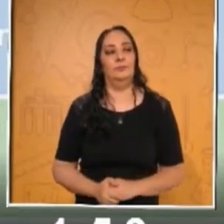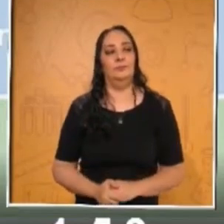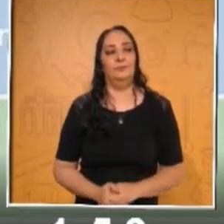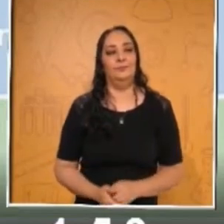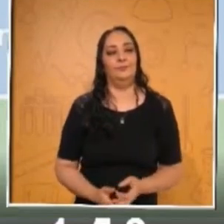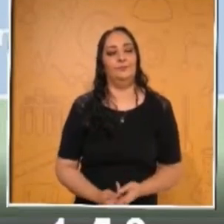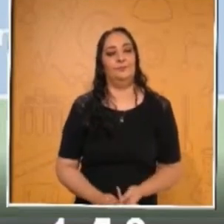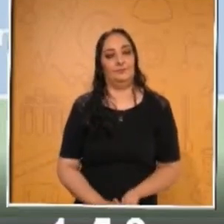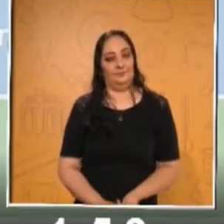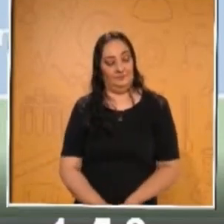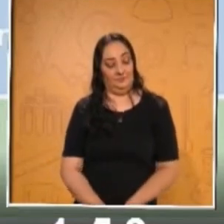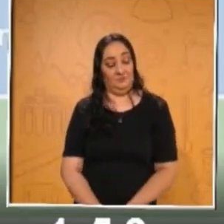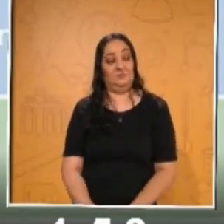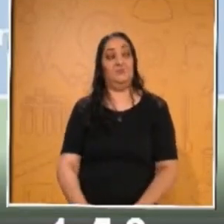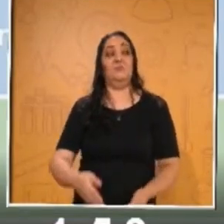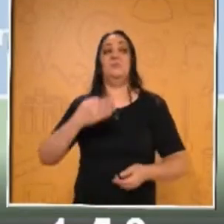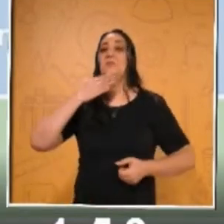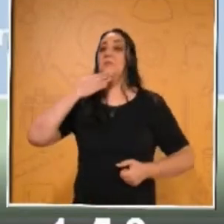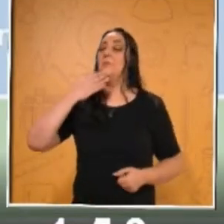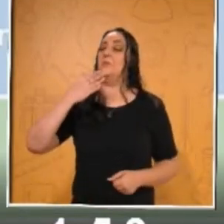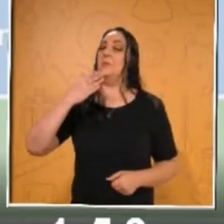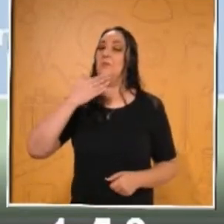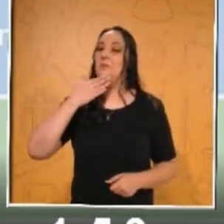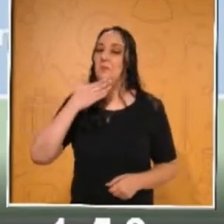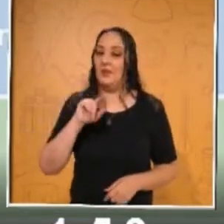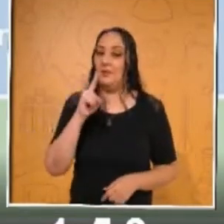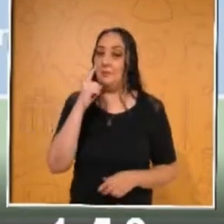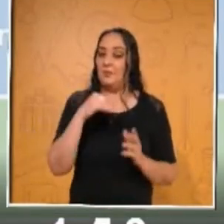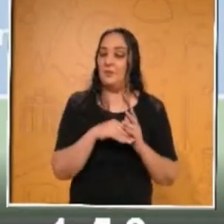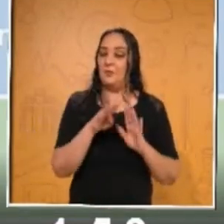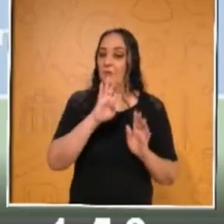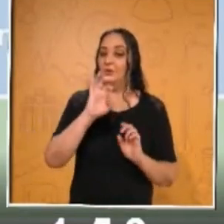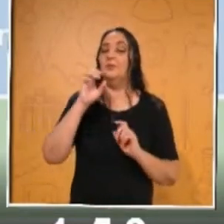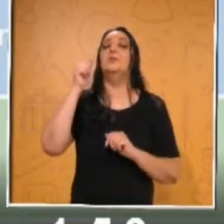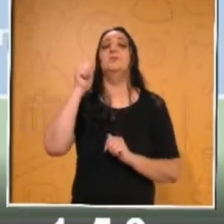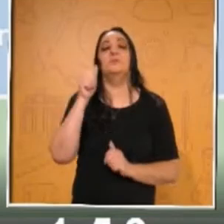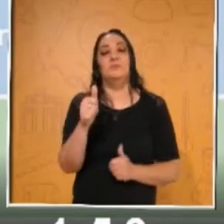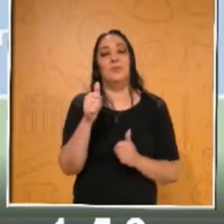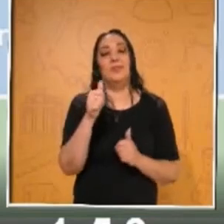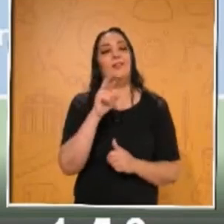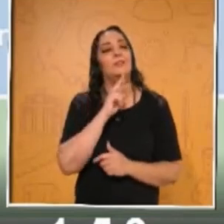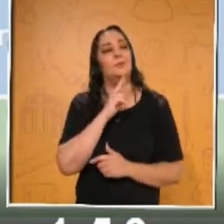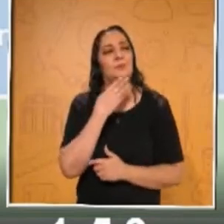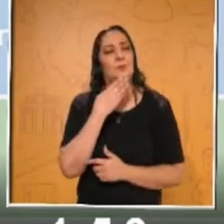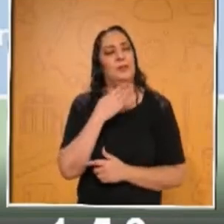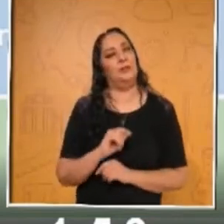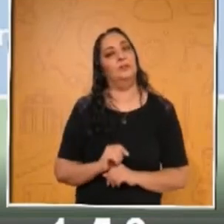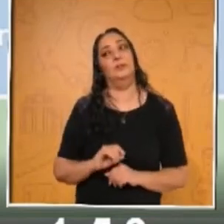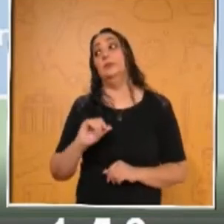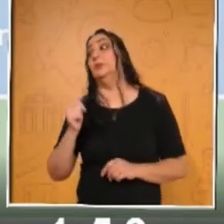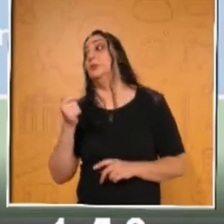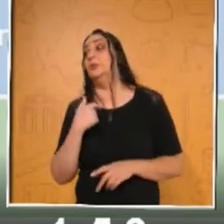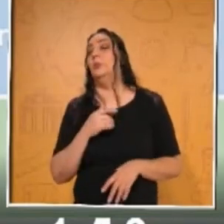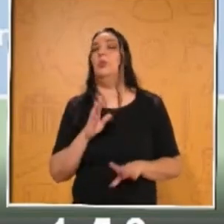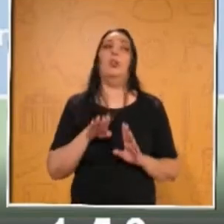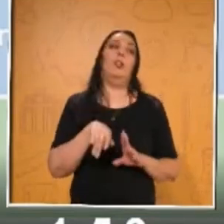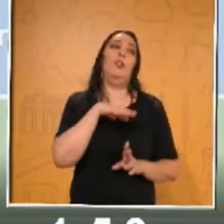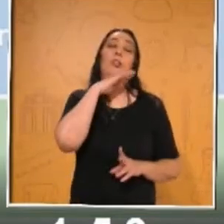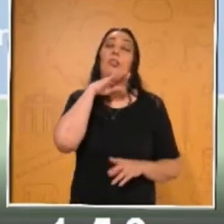platicar por el chat. Era muy bien. Un cuatrocentos. Sí, estaban poniendo atención a los maestros. Y a los demás como que voltearon cuando estábamos